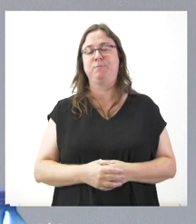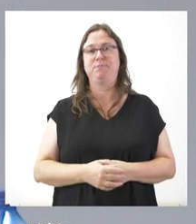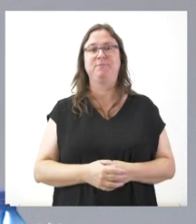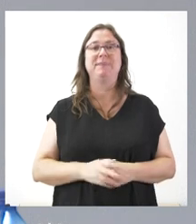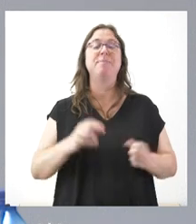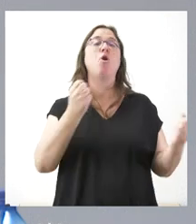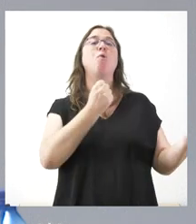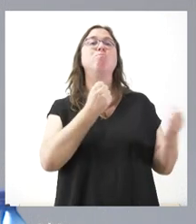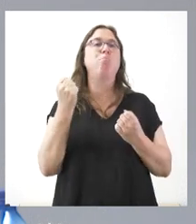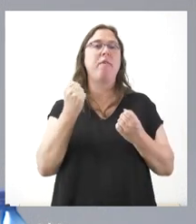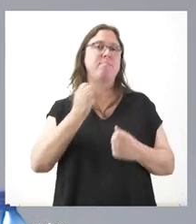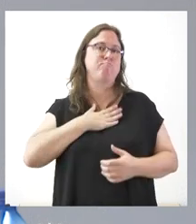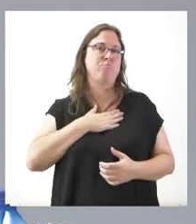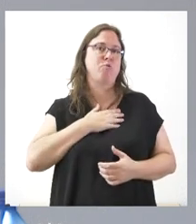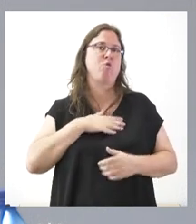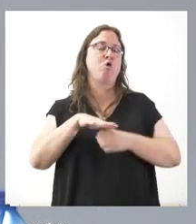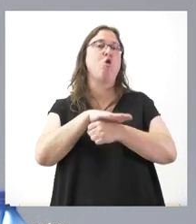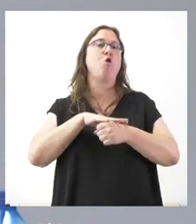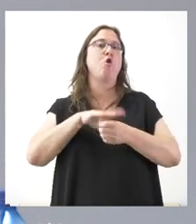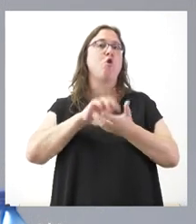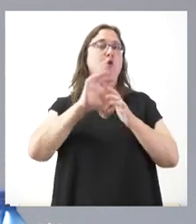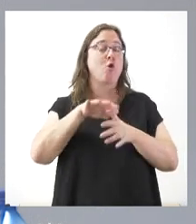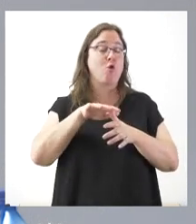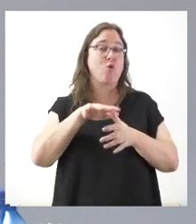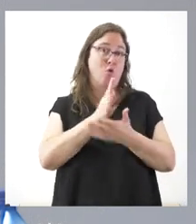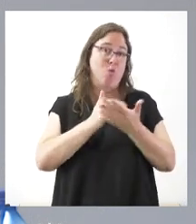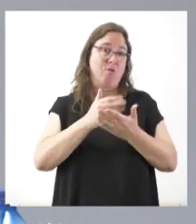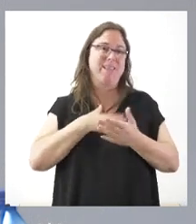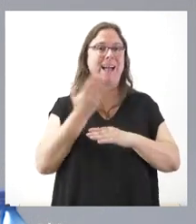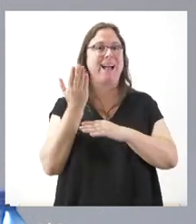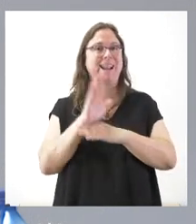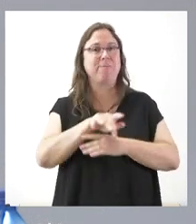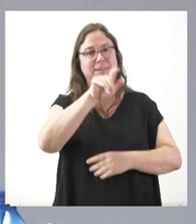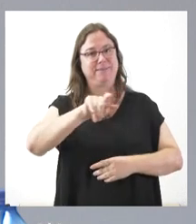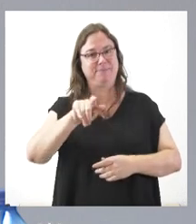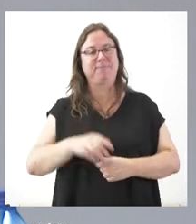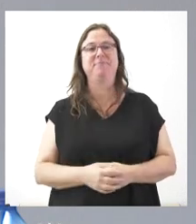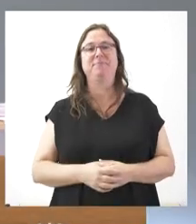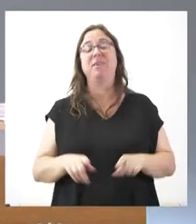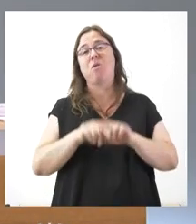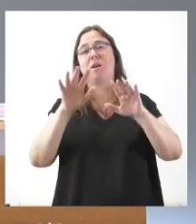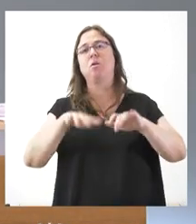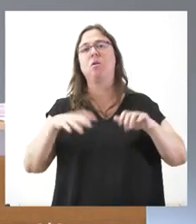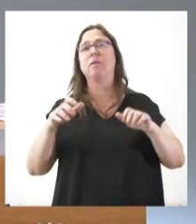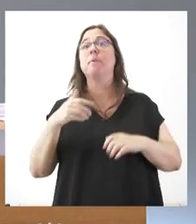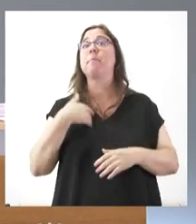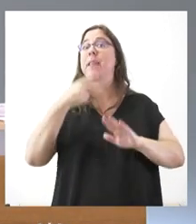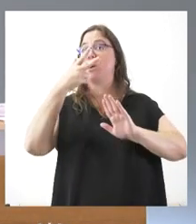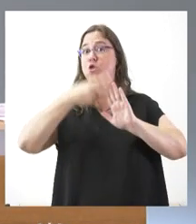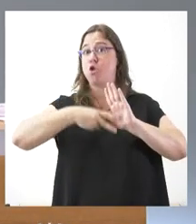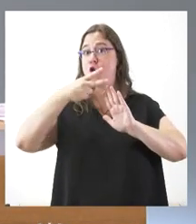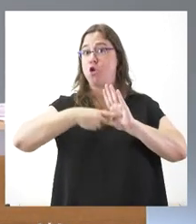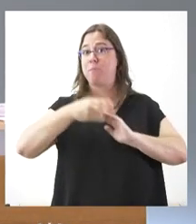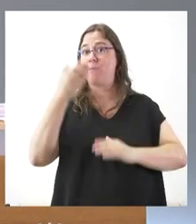legítimo de nuestra comunidad autónoma que representa a la ciudadanía de Castilla y León como son las Cortes de Castilla y León. Una de esas normas, de las más